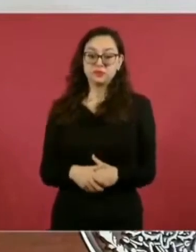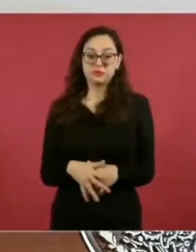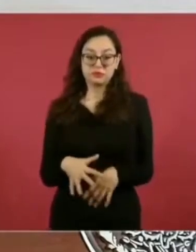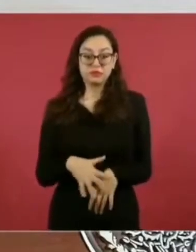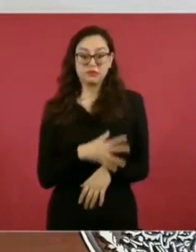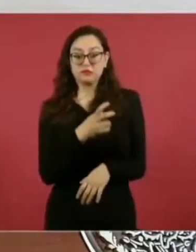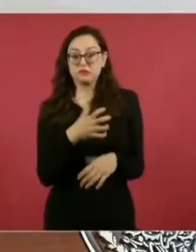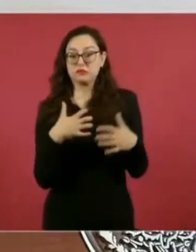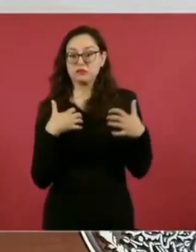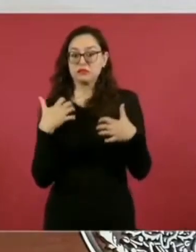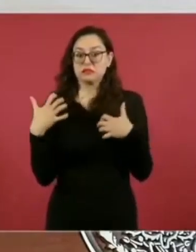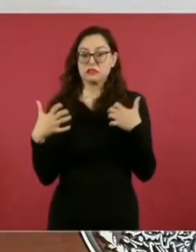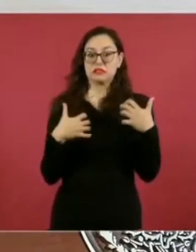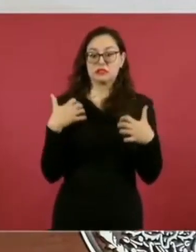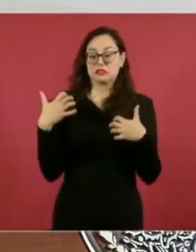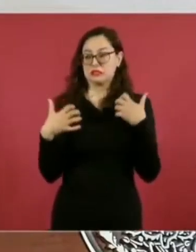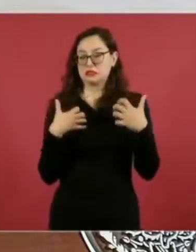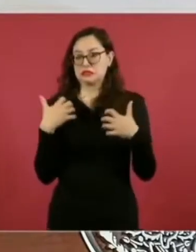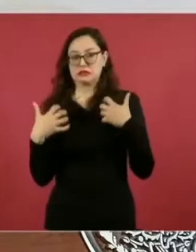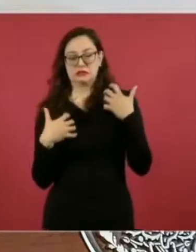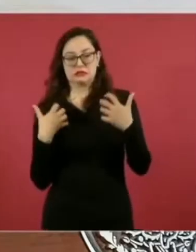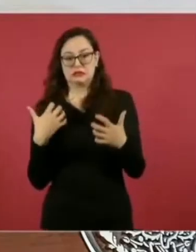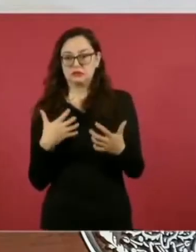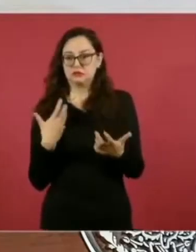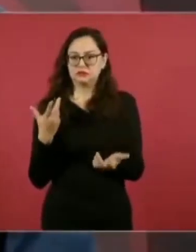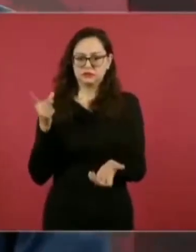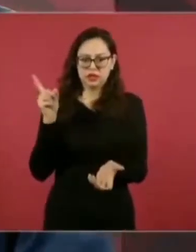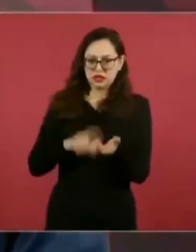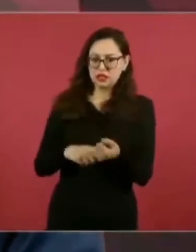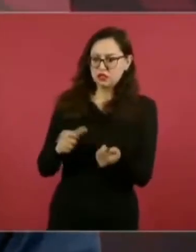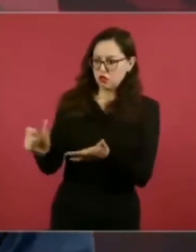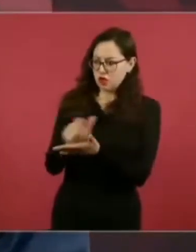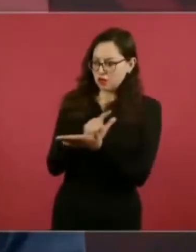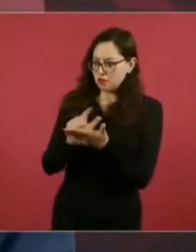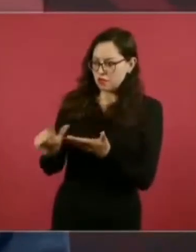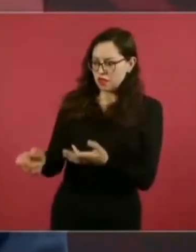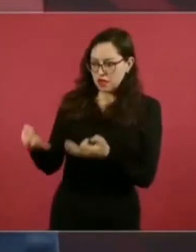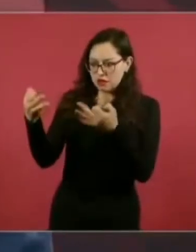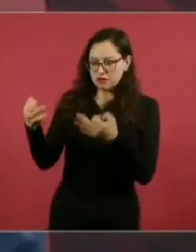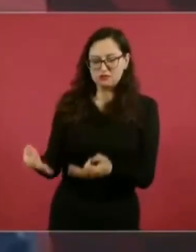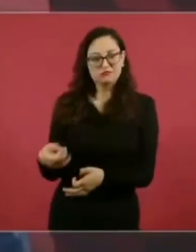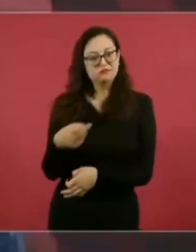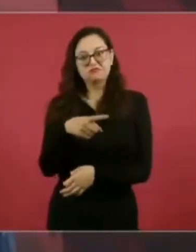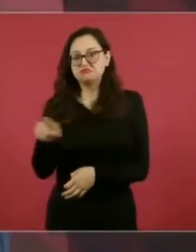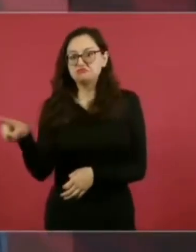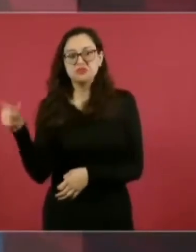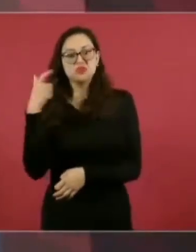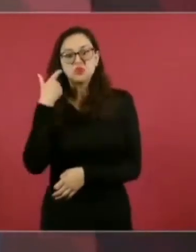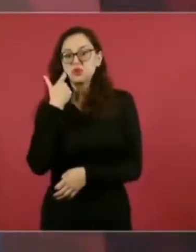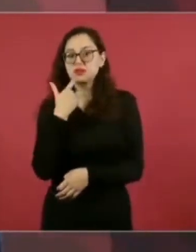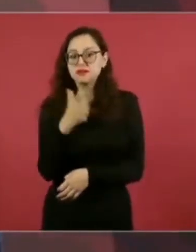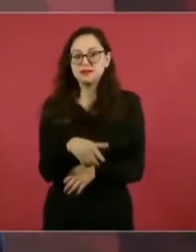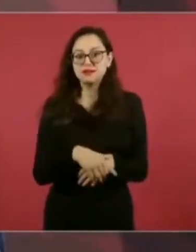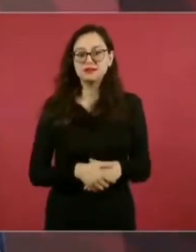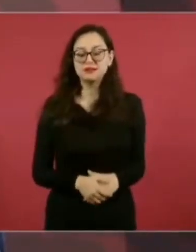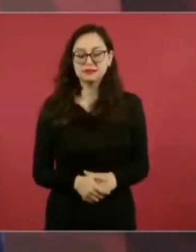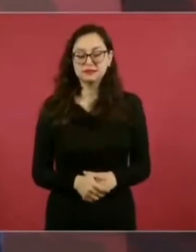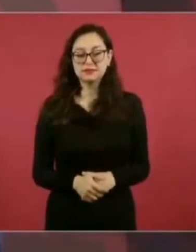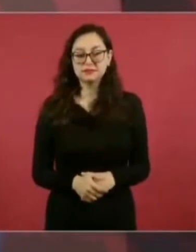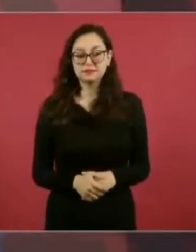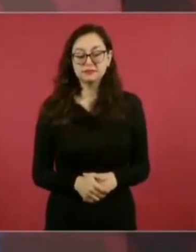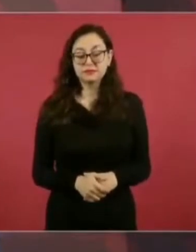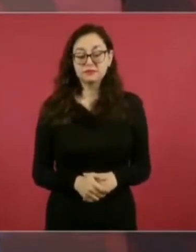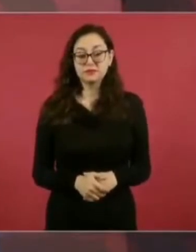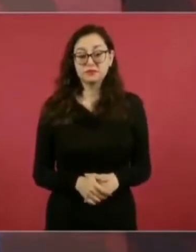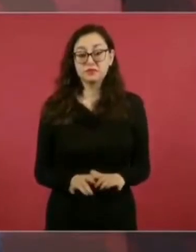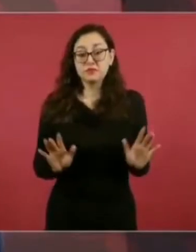no quieren que se limpie de corrupción el Poder Judicial, eso